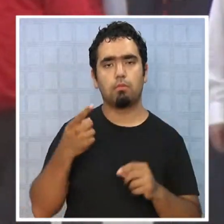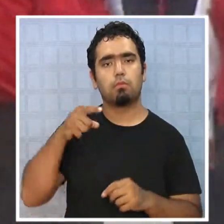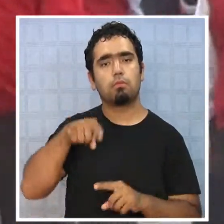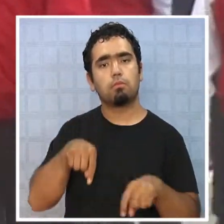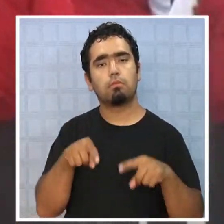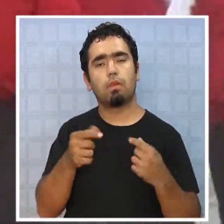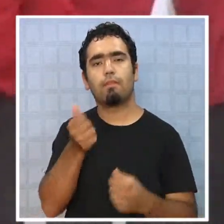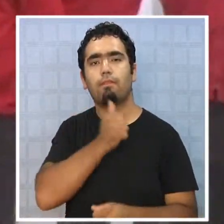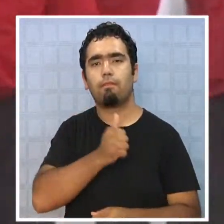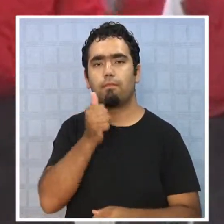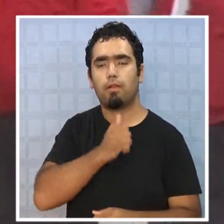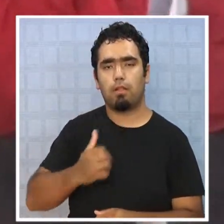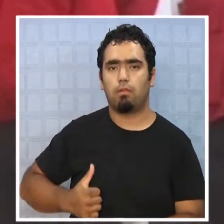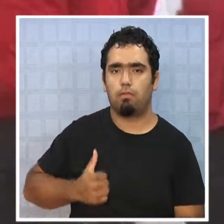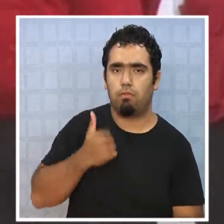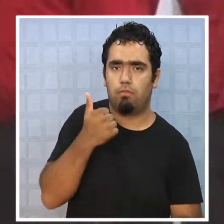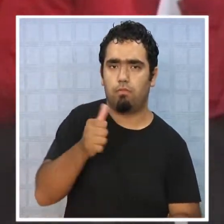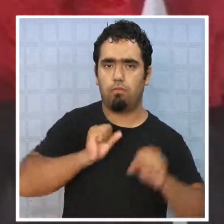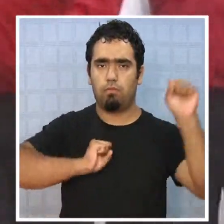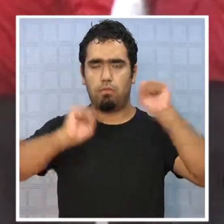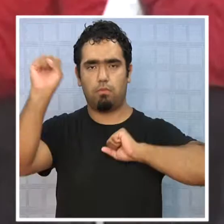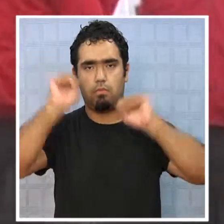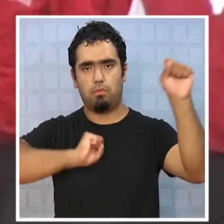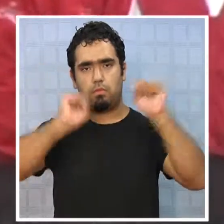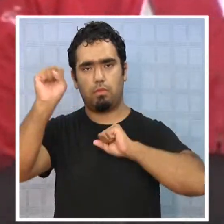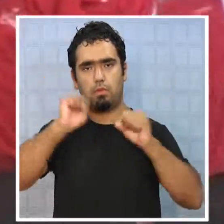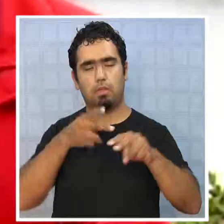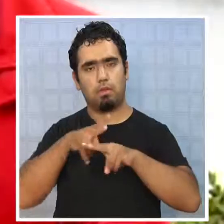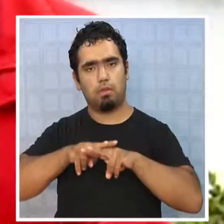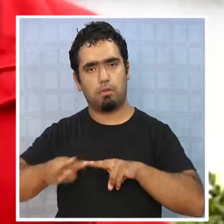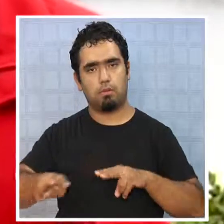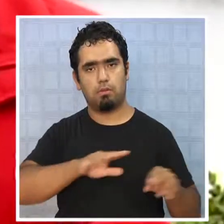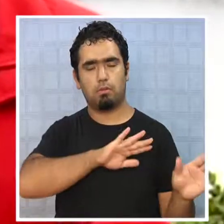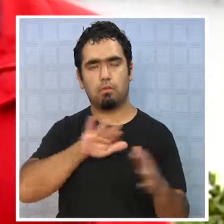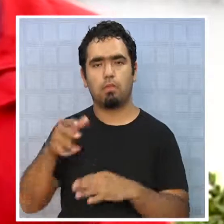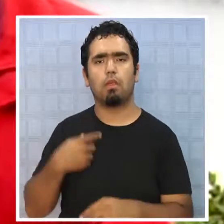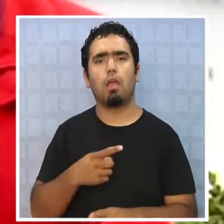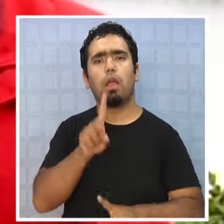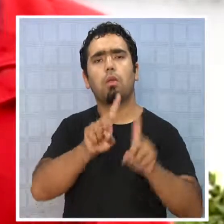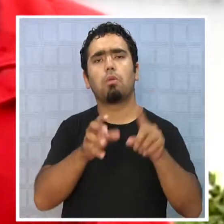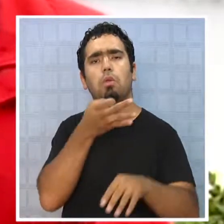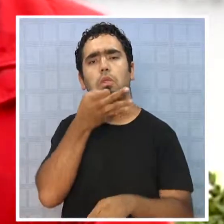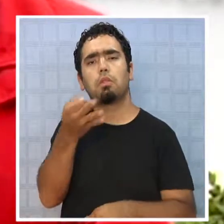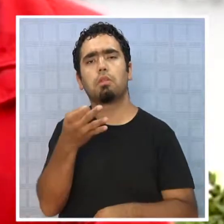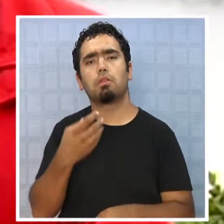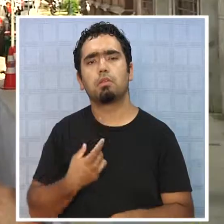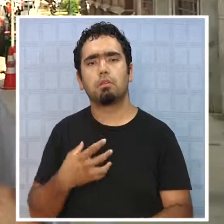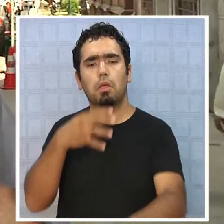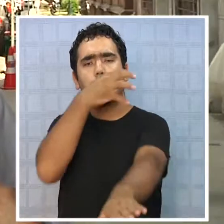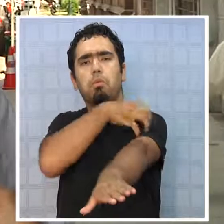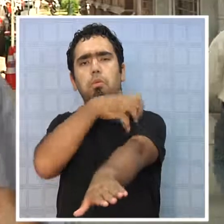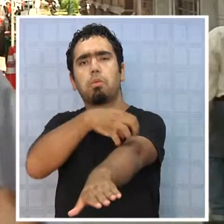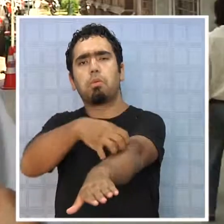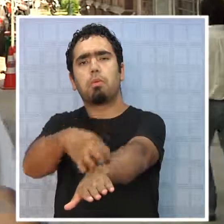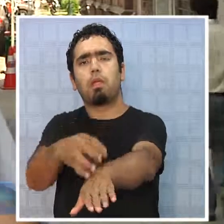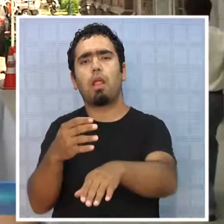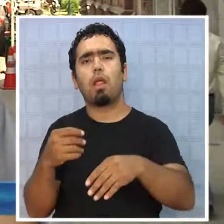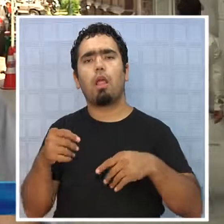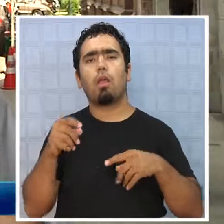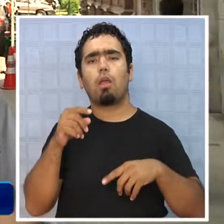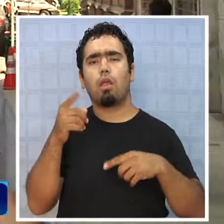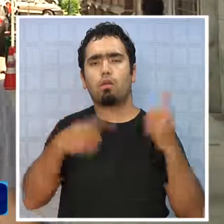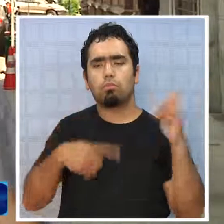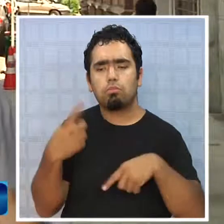falta de voluntad política para implementarlas. Es que dice, regionalicemos los recursos naturales, pero